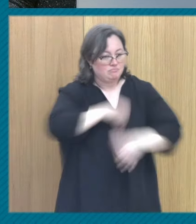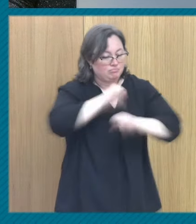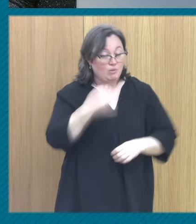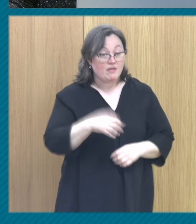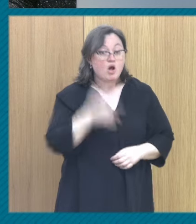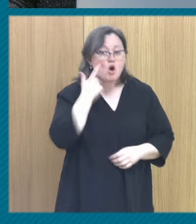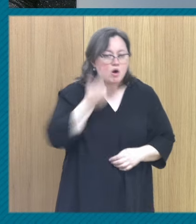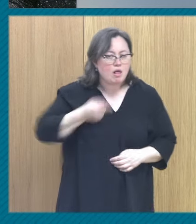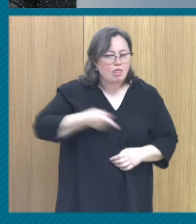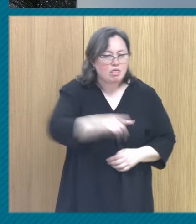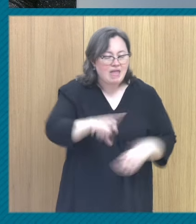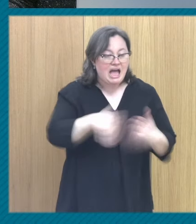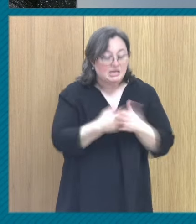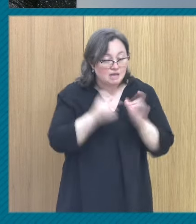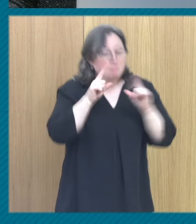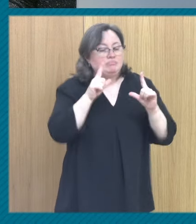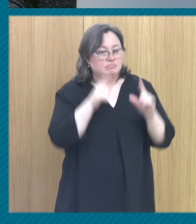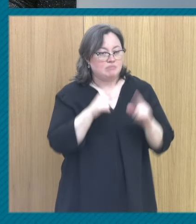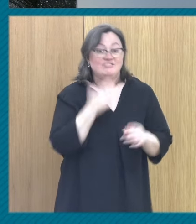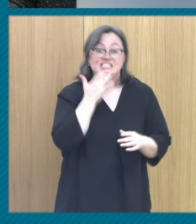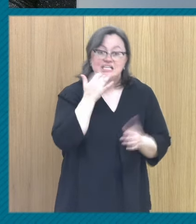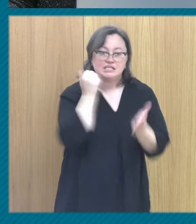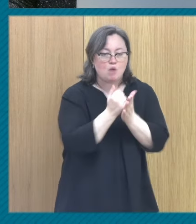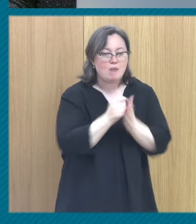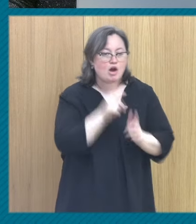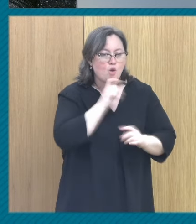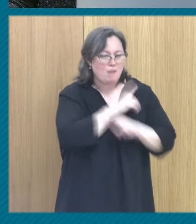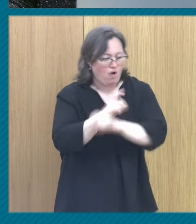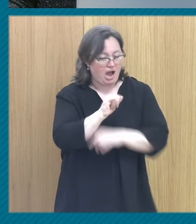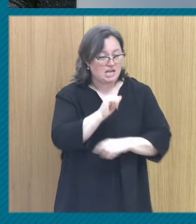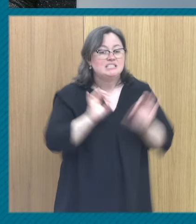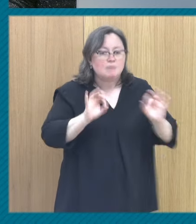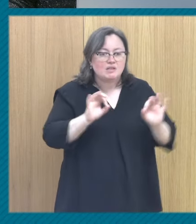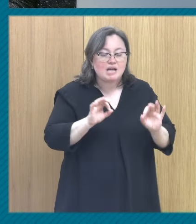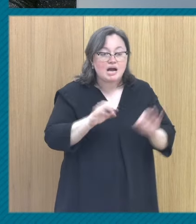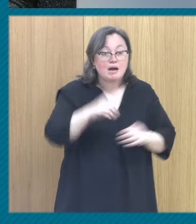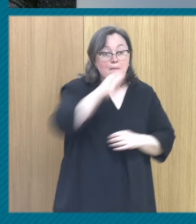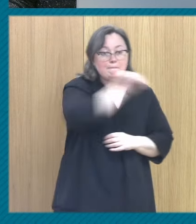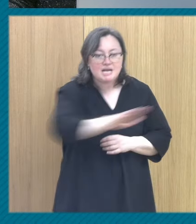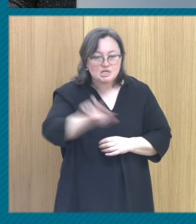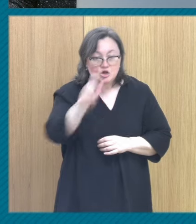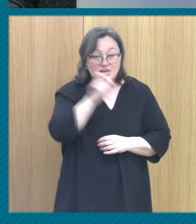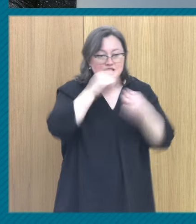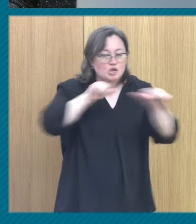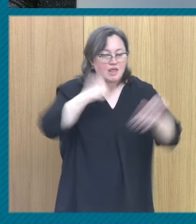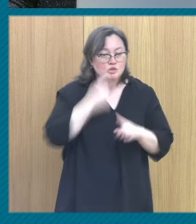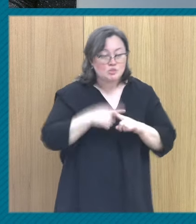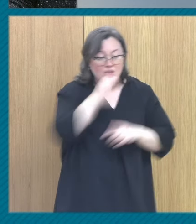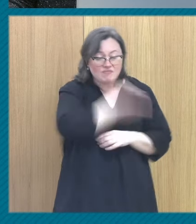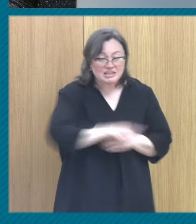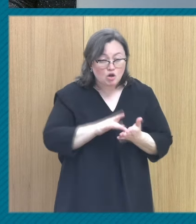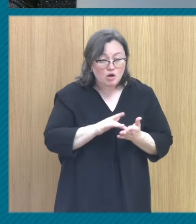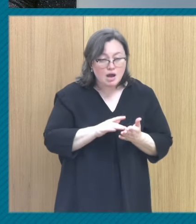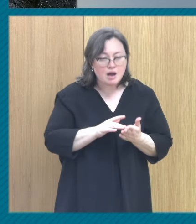un error cuando se trabaja con personas con trauma complejo en general y específicamente cuando se trabaja con personas con historias de abuso sexual infantil.